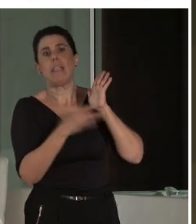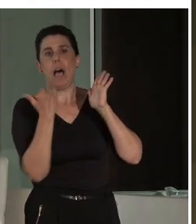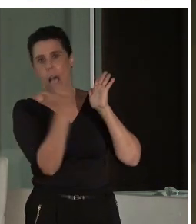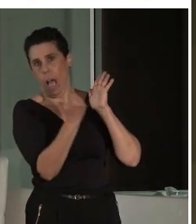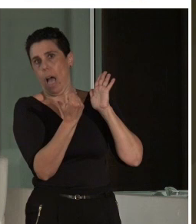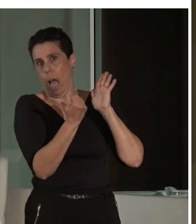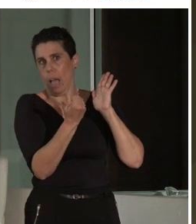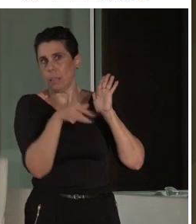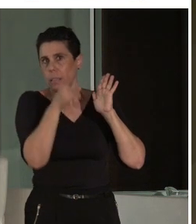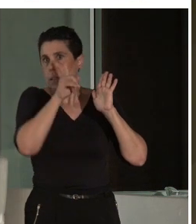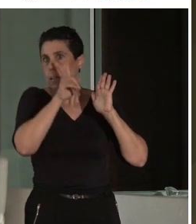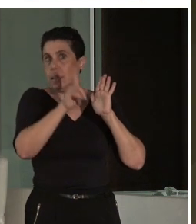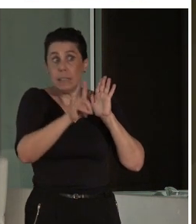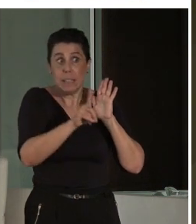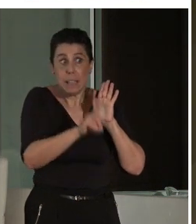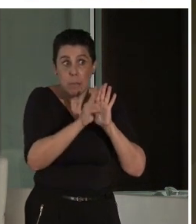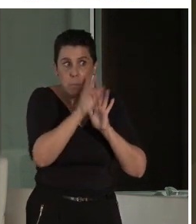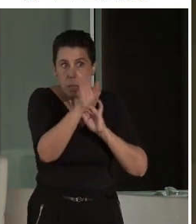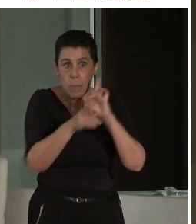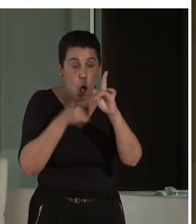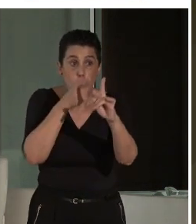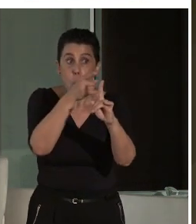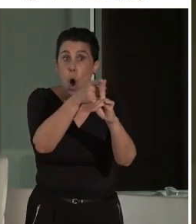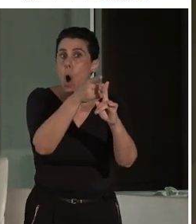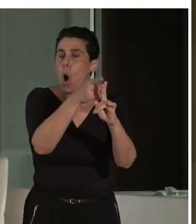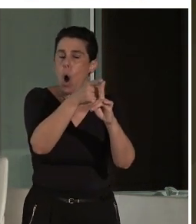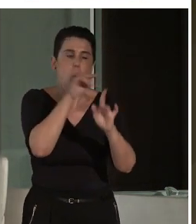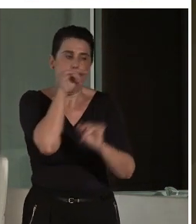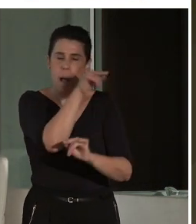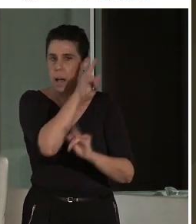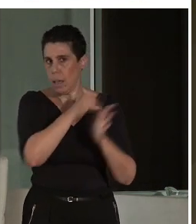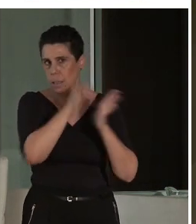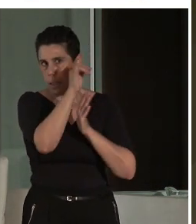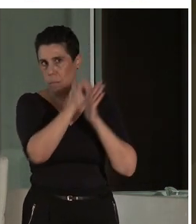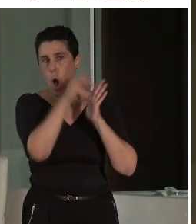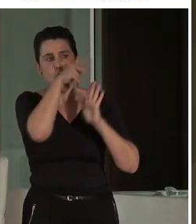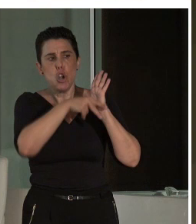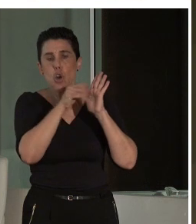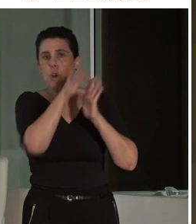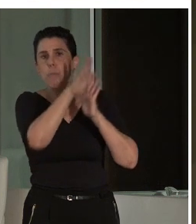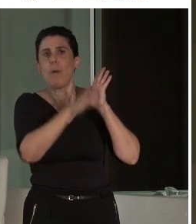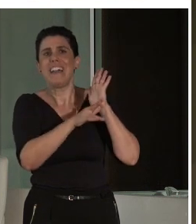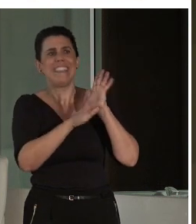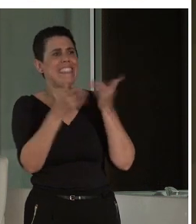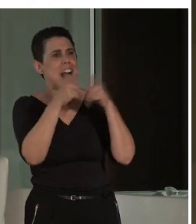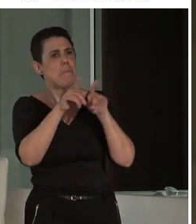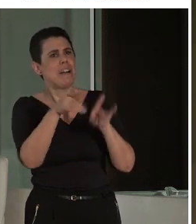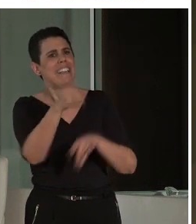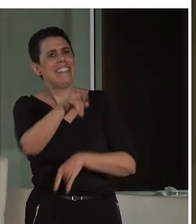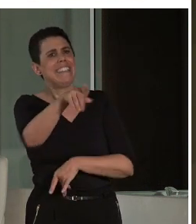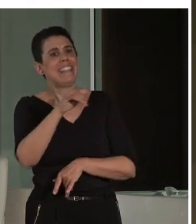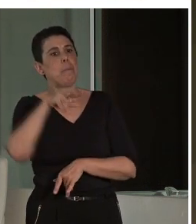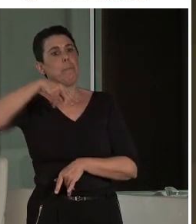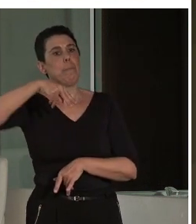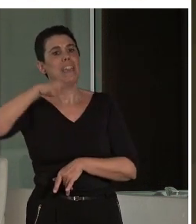que tender de ir hacia ellas, y también me gustó mucho, Nieves, que dijeras con esa cita tan bonita, ¿no?, de hace